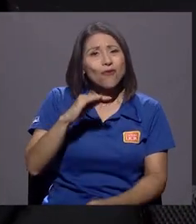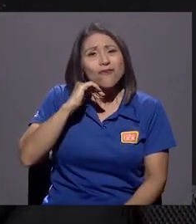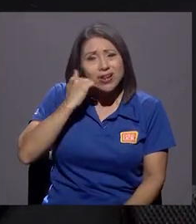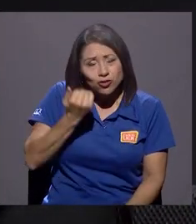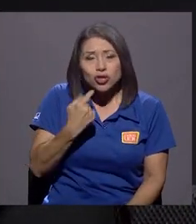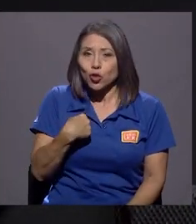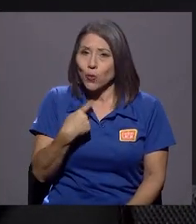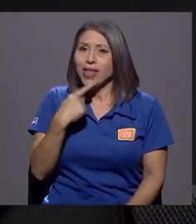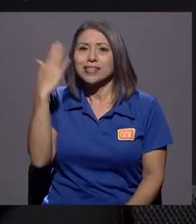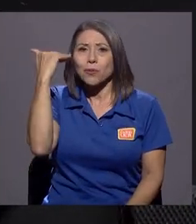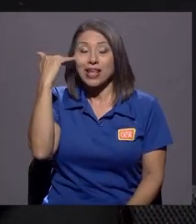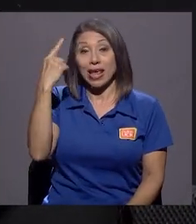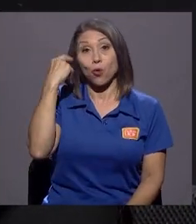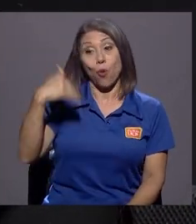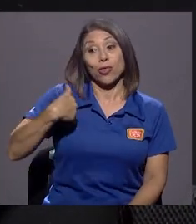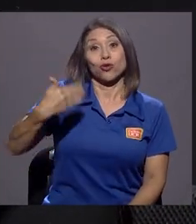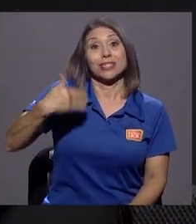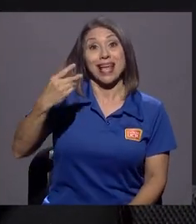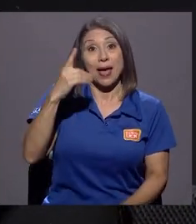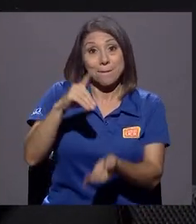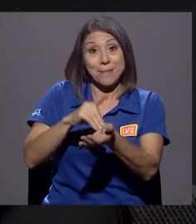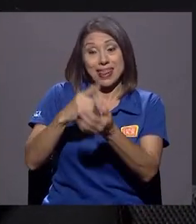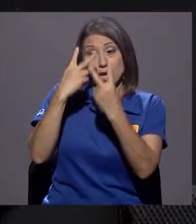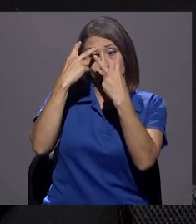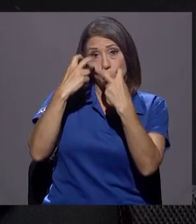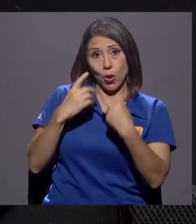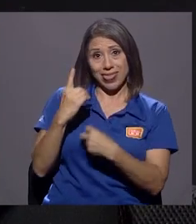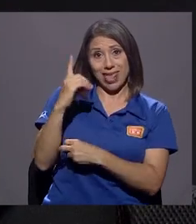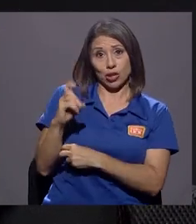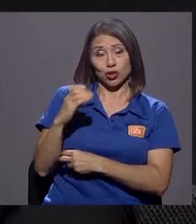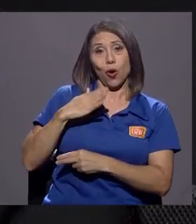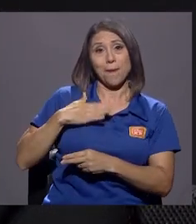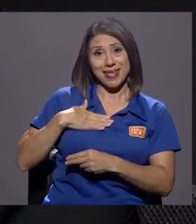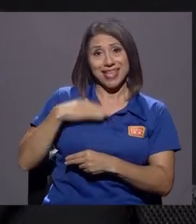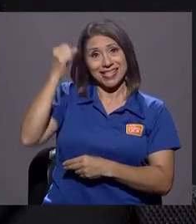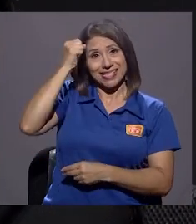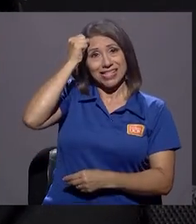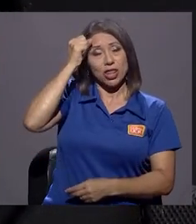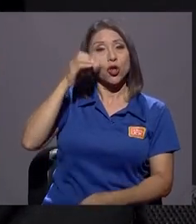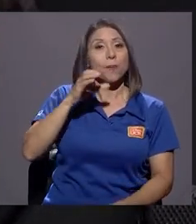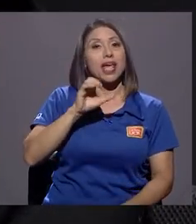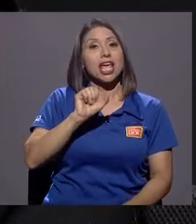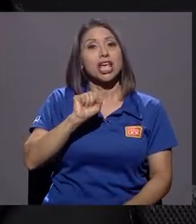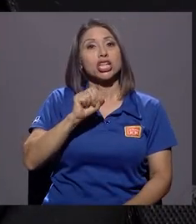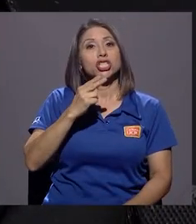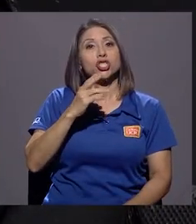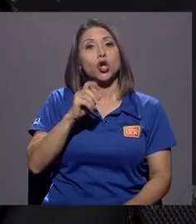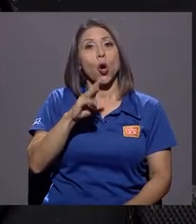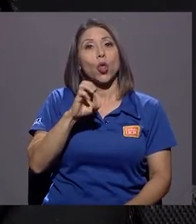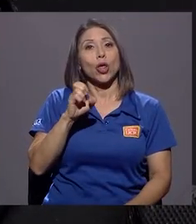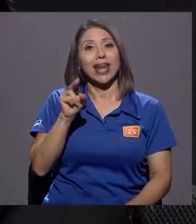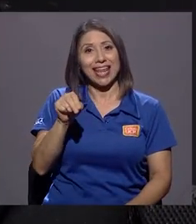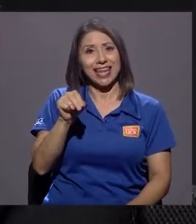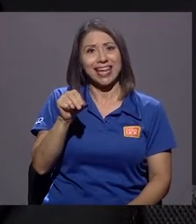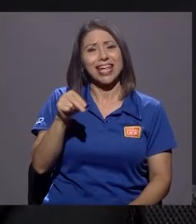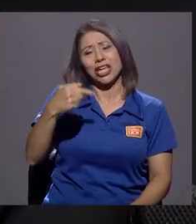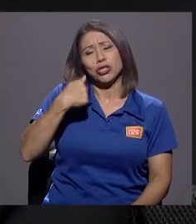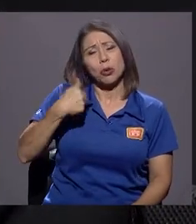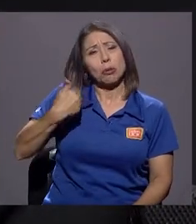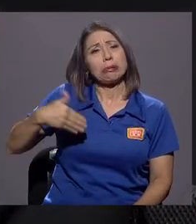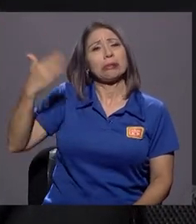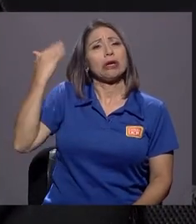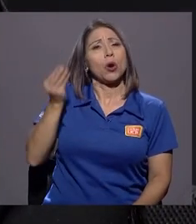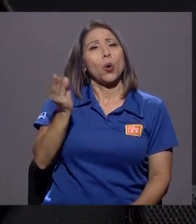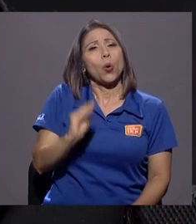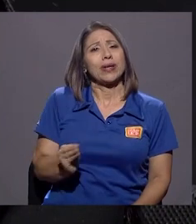diagnosticaron el Sjögren, yo estuve, era muy jovencita y estuve en una época sumamente